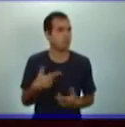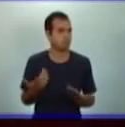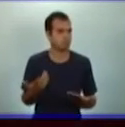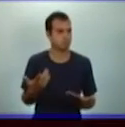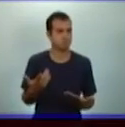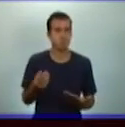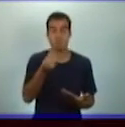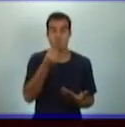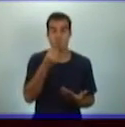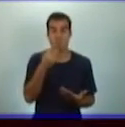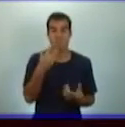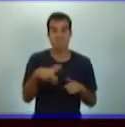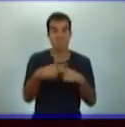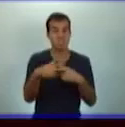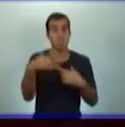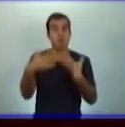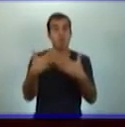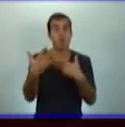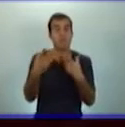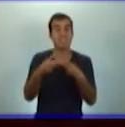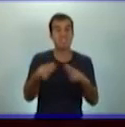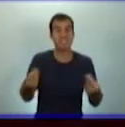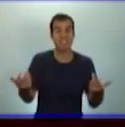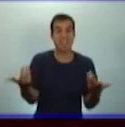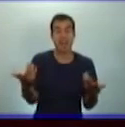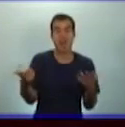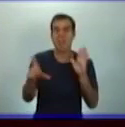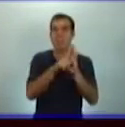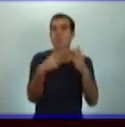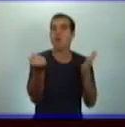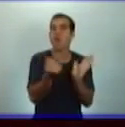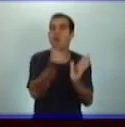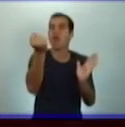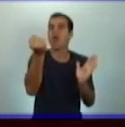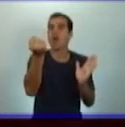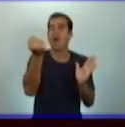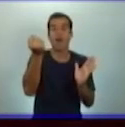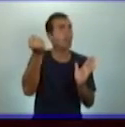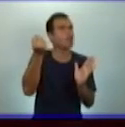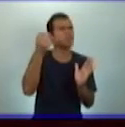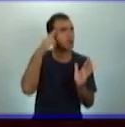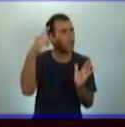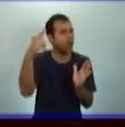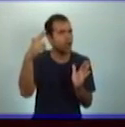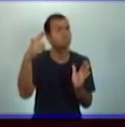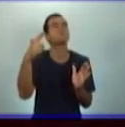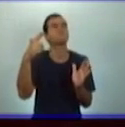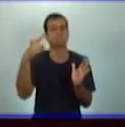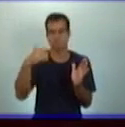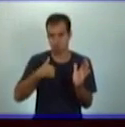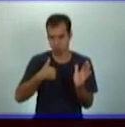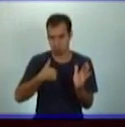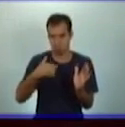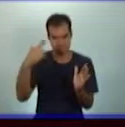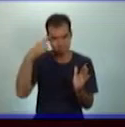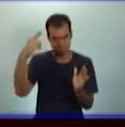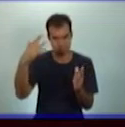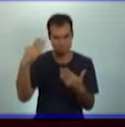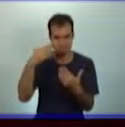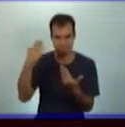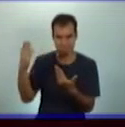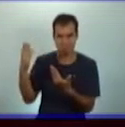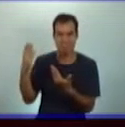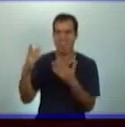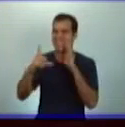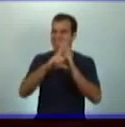problema de la tierra. ¿Qué ley se aprobó? Si no la recuerdas, yo te la recuerdo. La